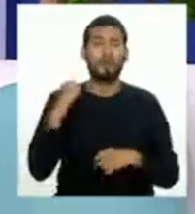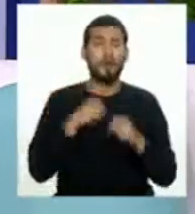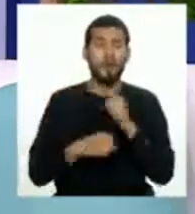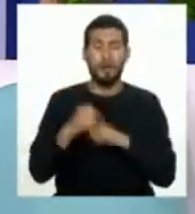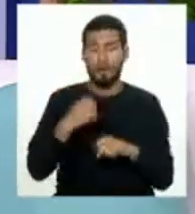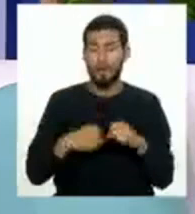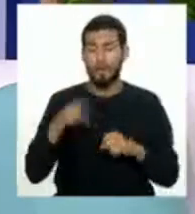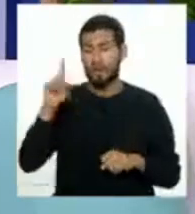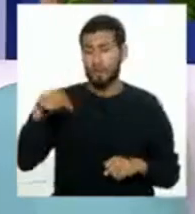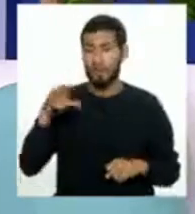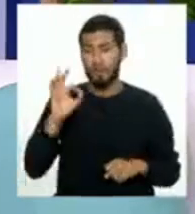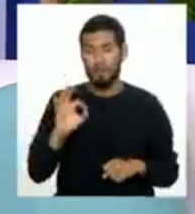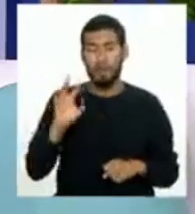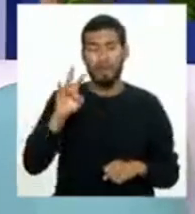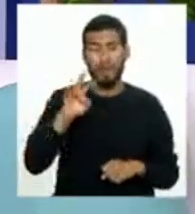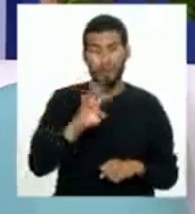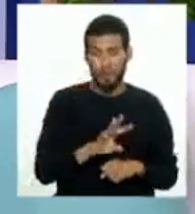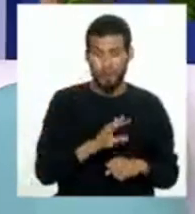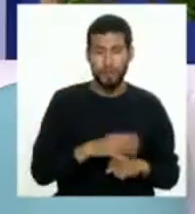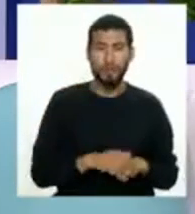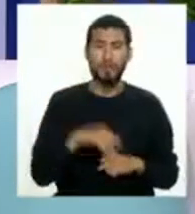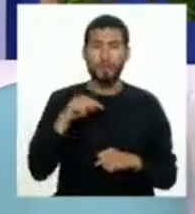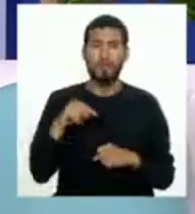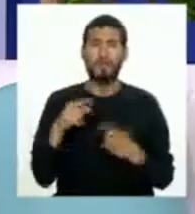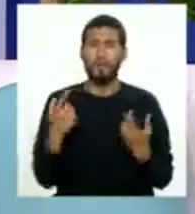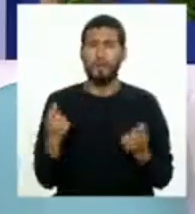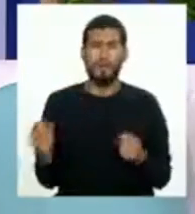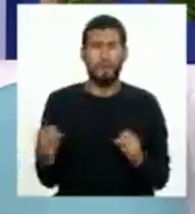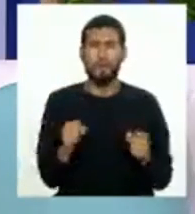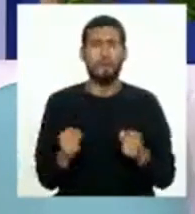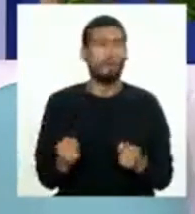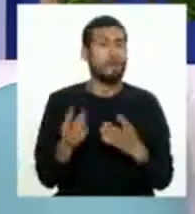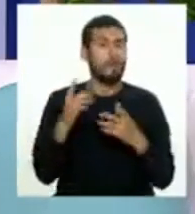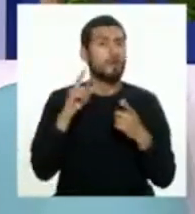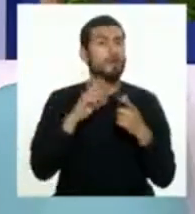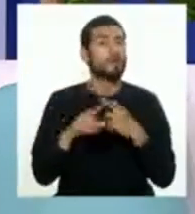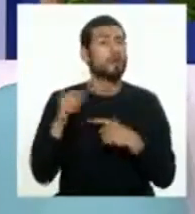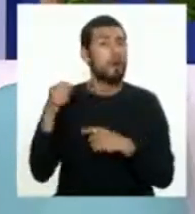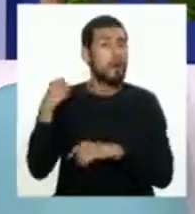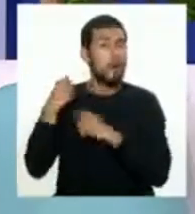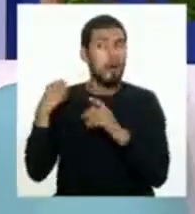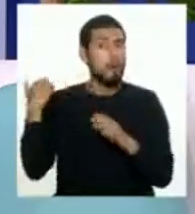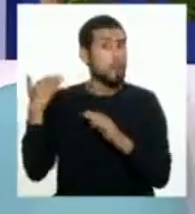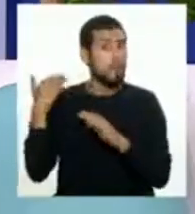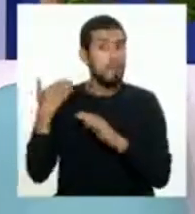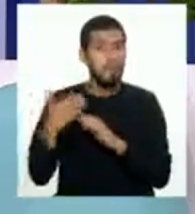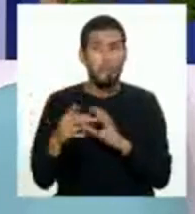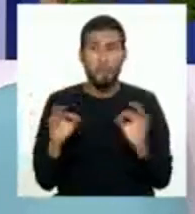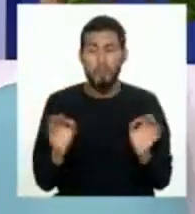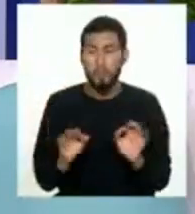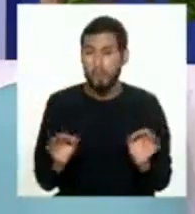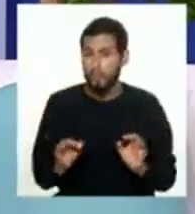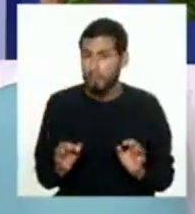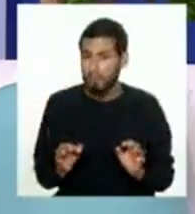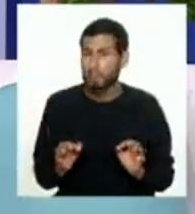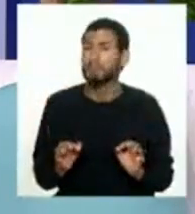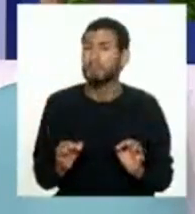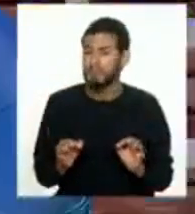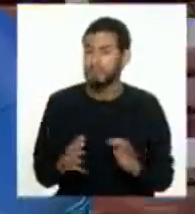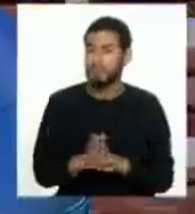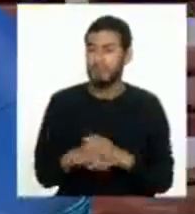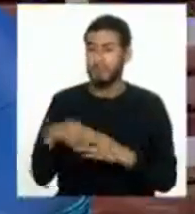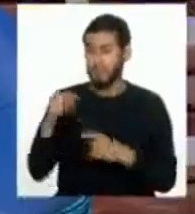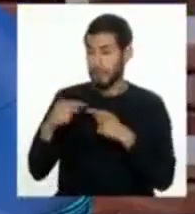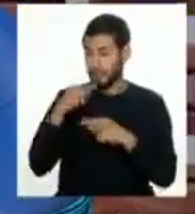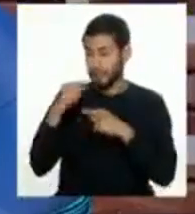1974 también se liberó energía, pero a partir de esos años no tenemos un sismo de esa magnitud. Y justo para hablar